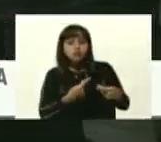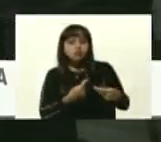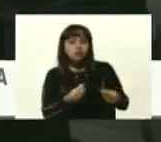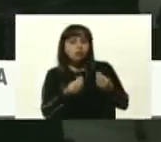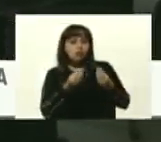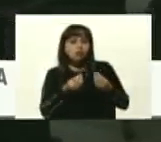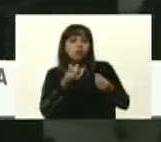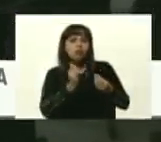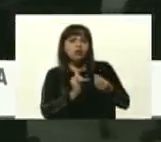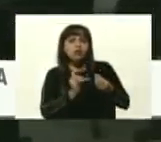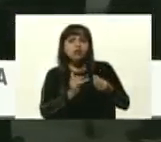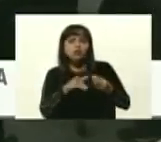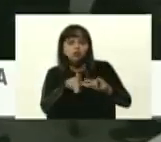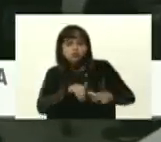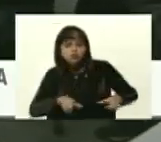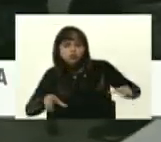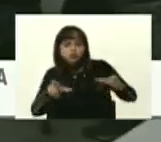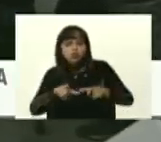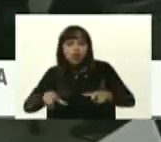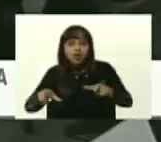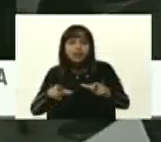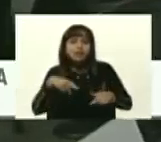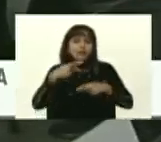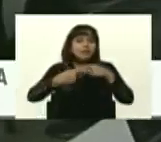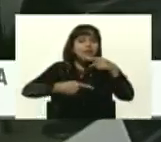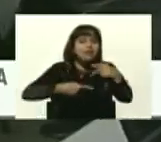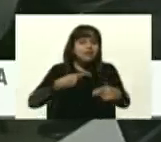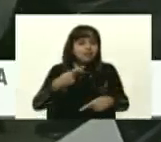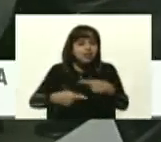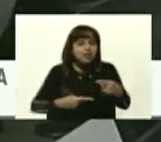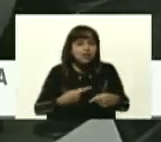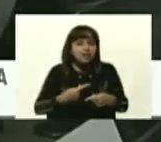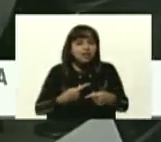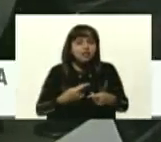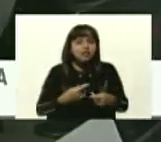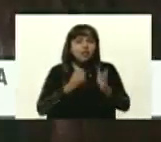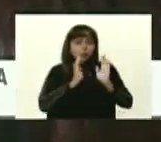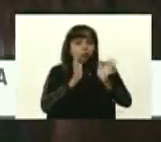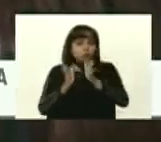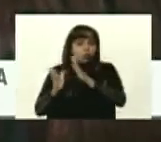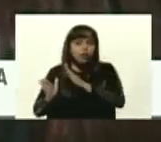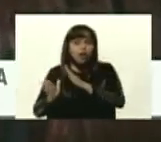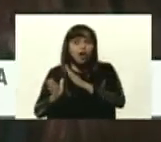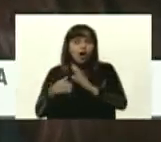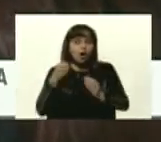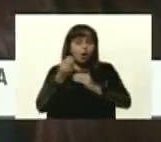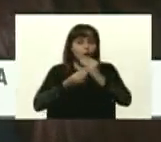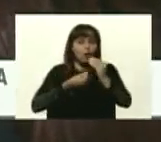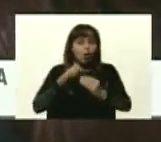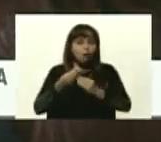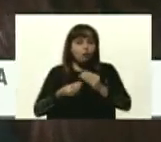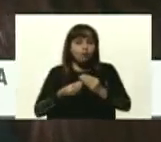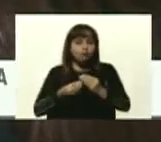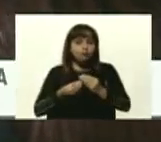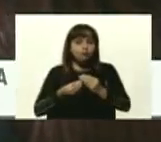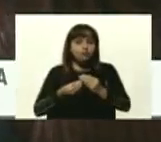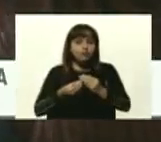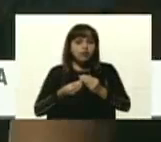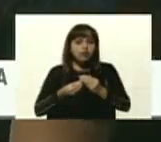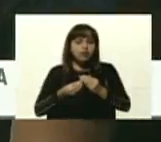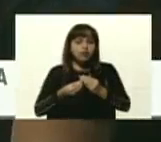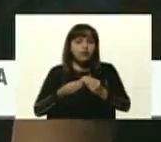unas áreas donde se planifica y se gestionan las órbitas para las